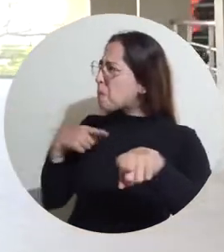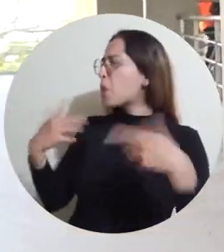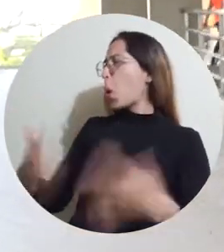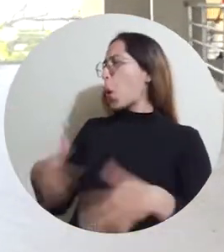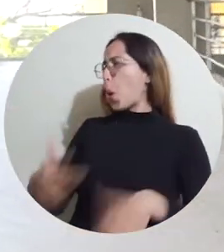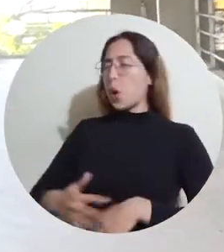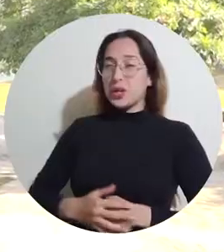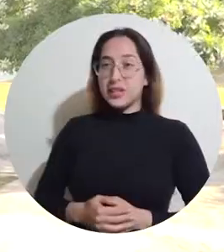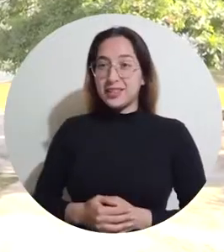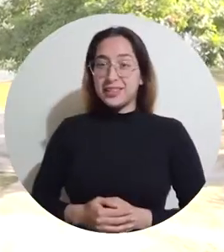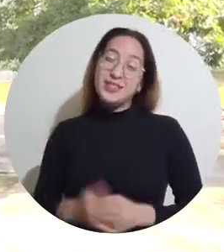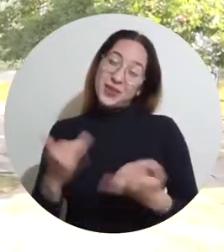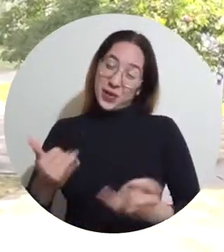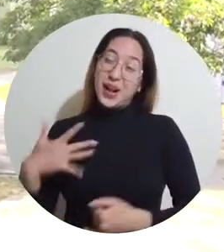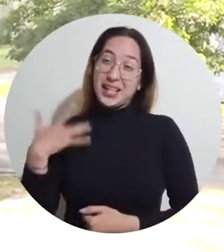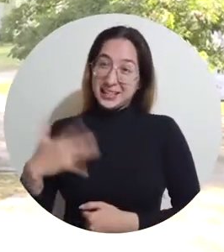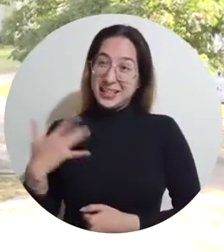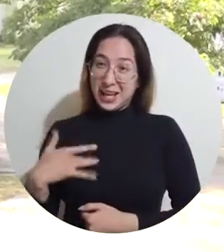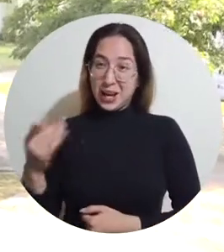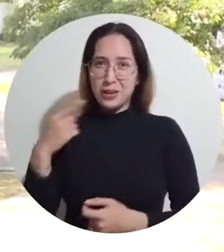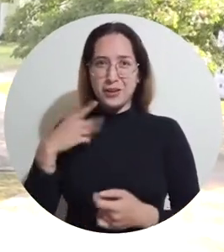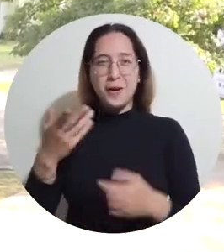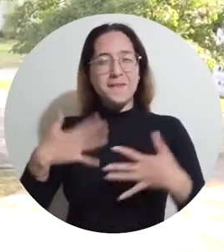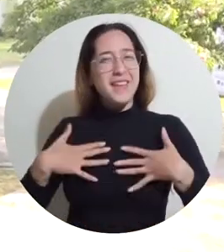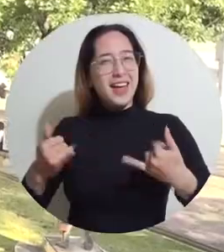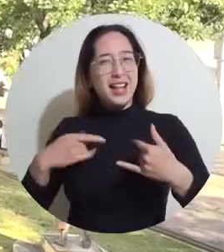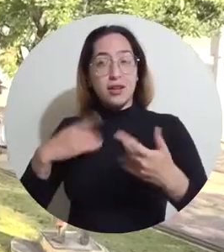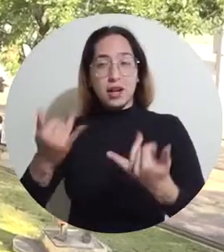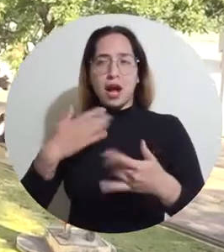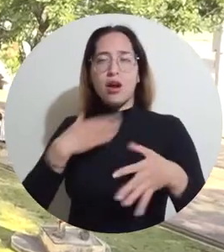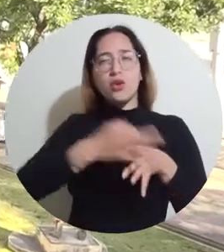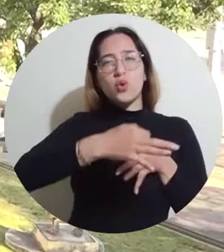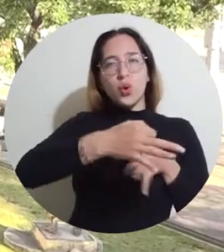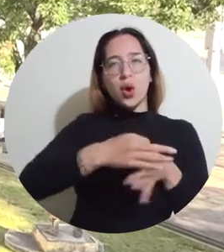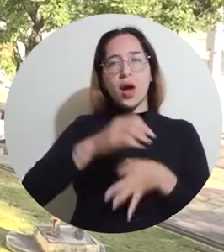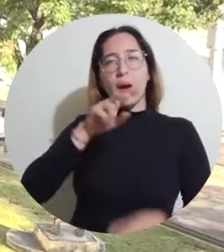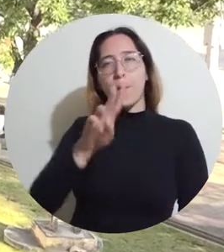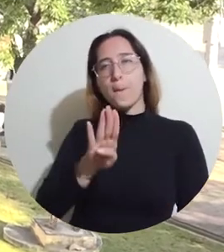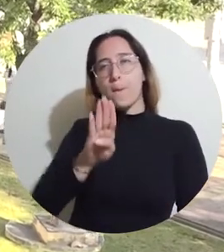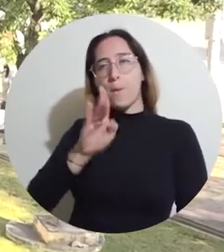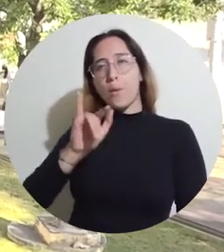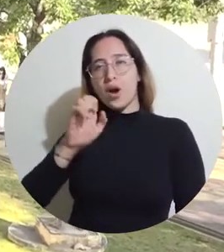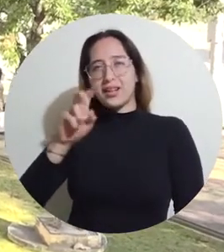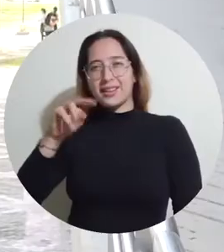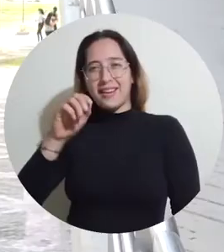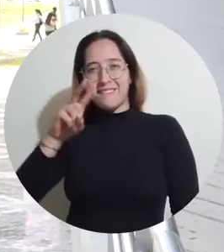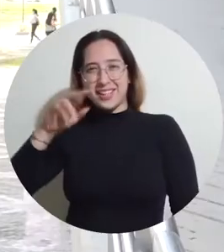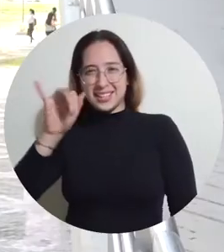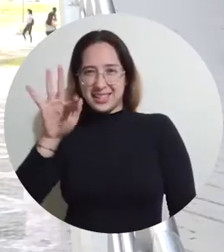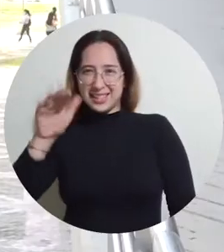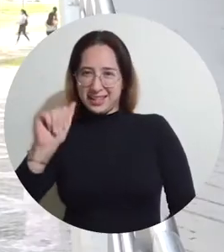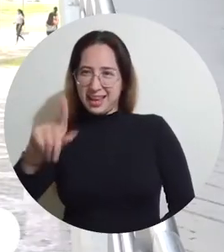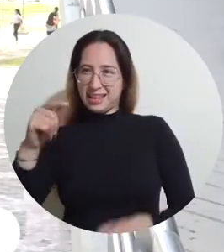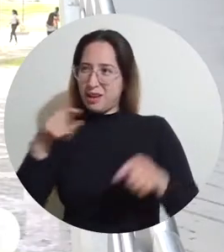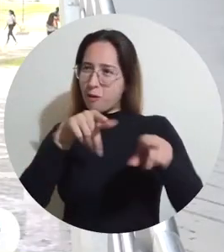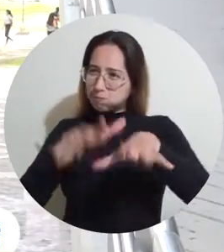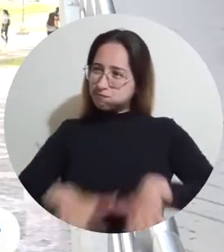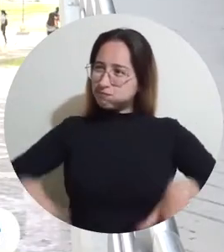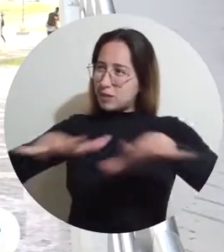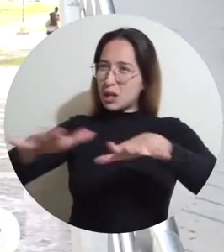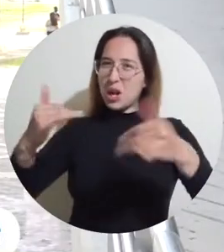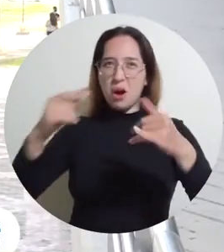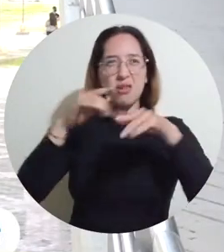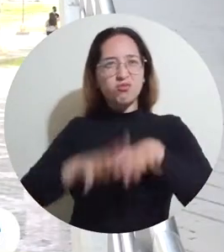porque Uni Magdalena retorna. Vengo de San Sebastián de Buenavista y bueno estuve recorriendo toda la